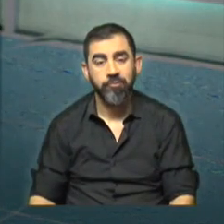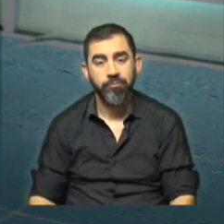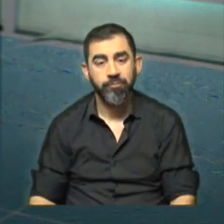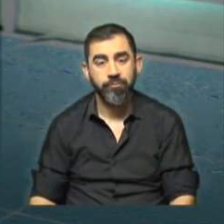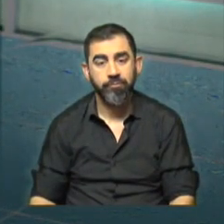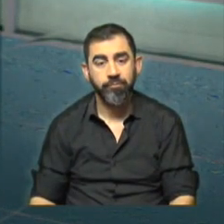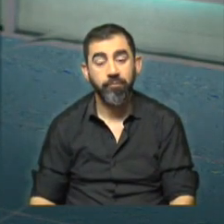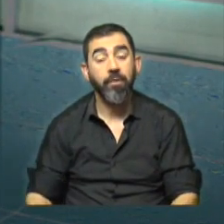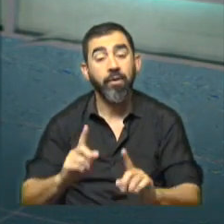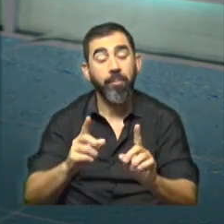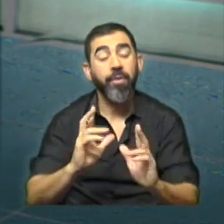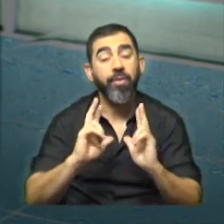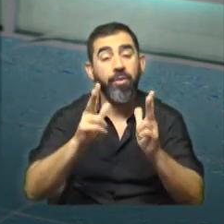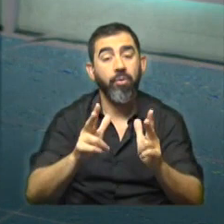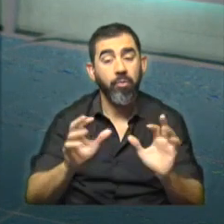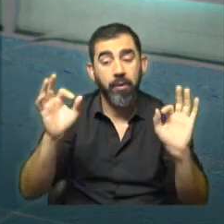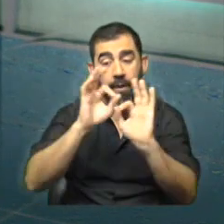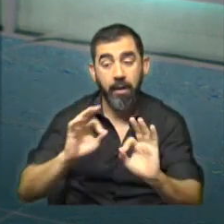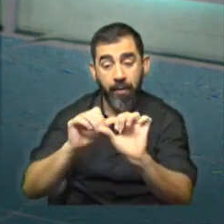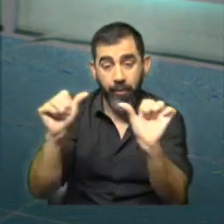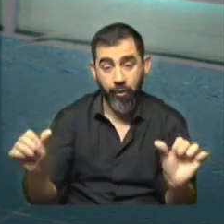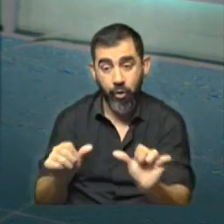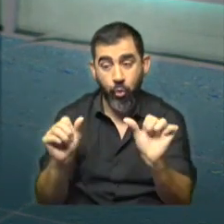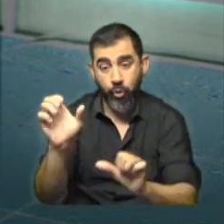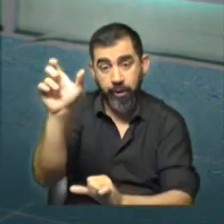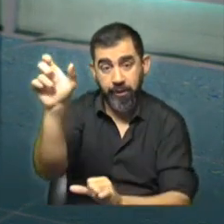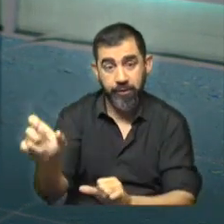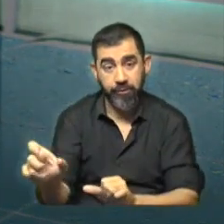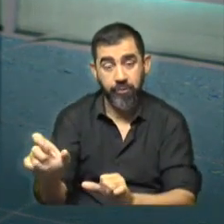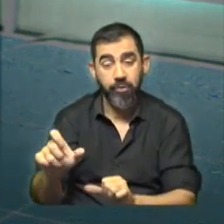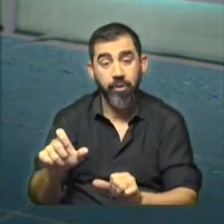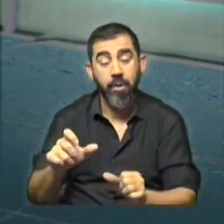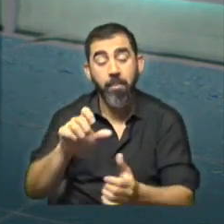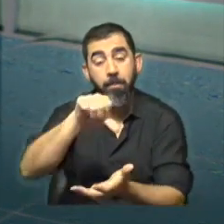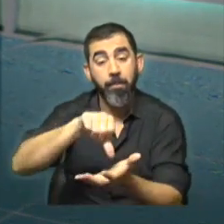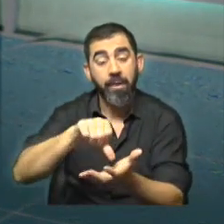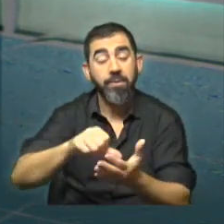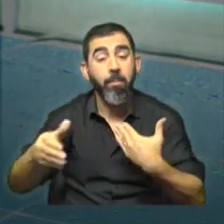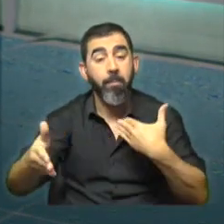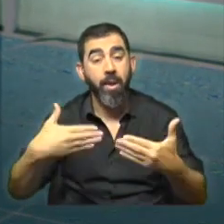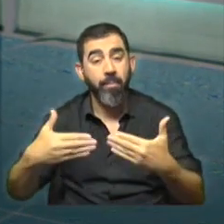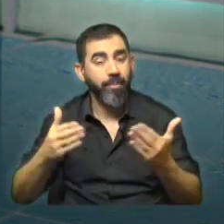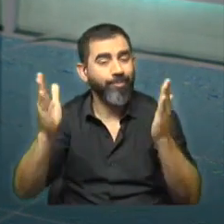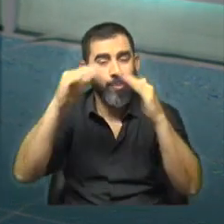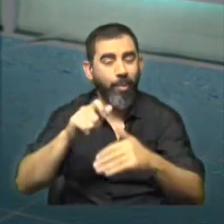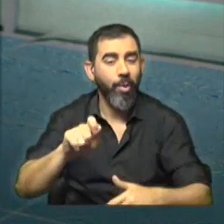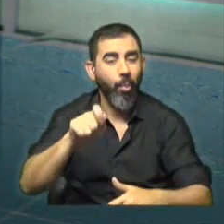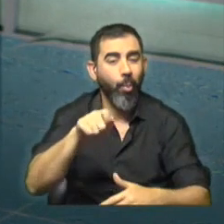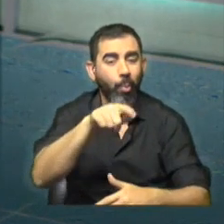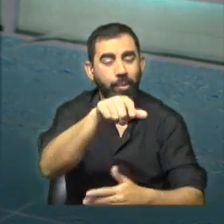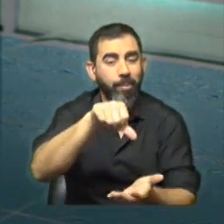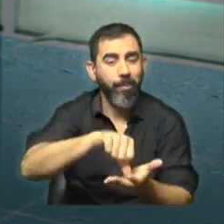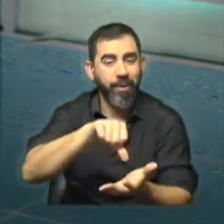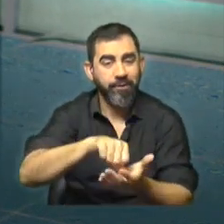Mejía además agregó que ninguna de las acciones de Sicurel fueron en territorio panameño, por lo que no podría ser juzgada en ese